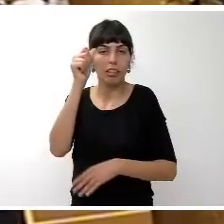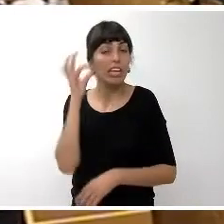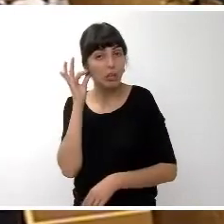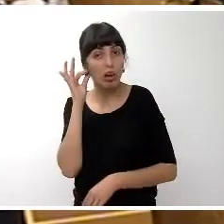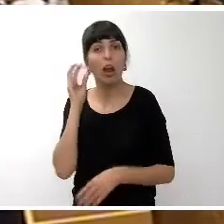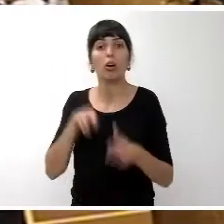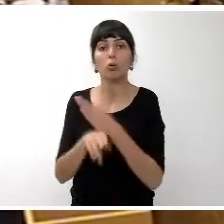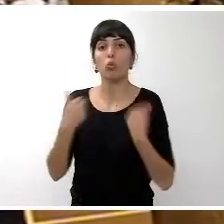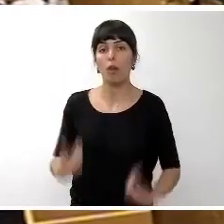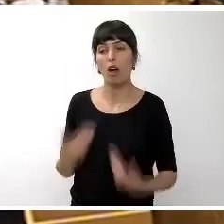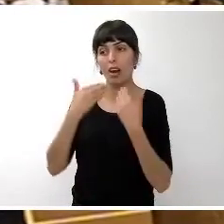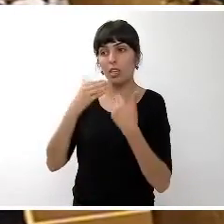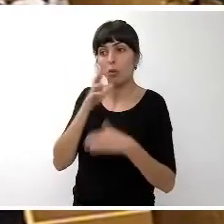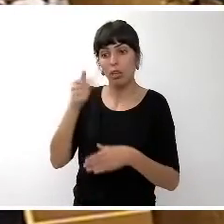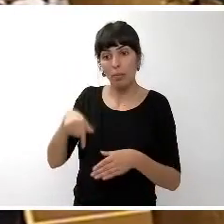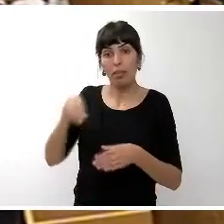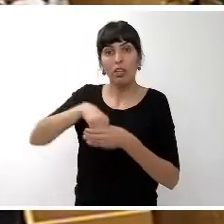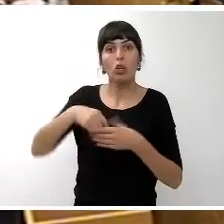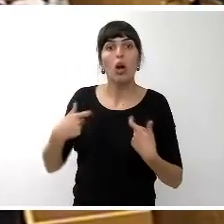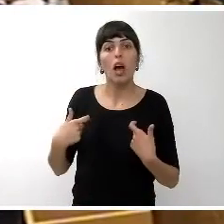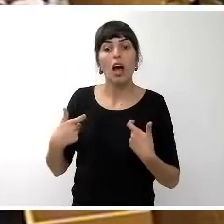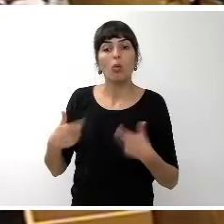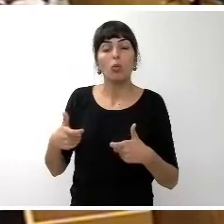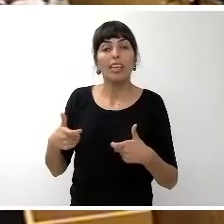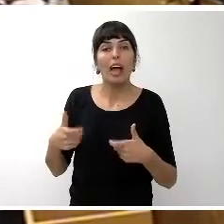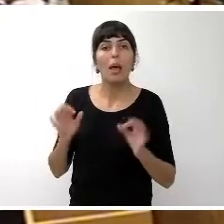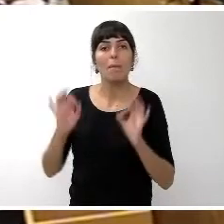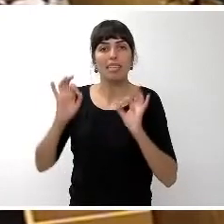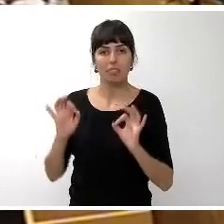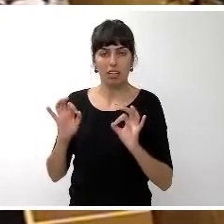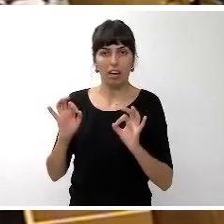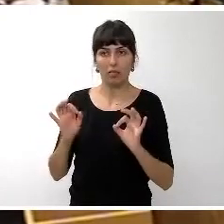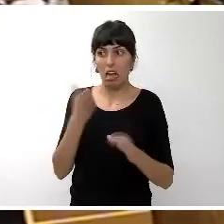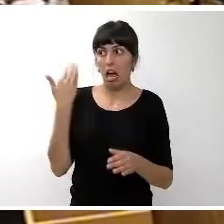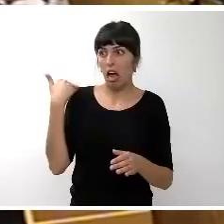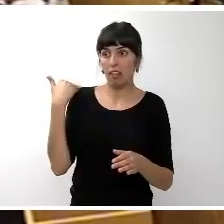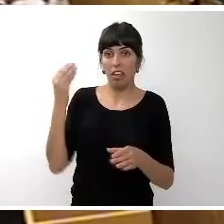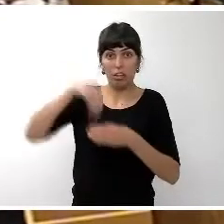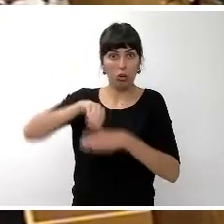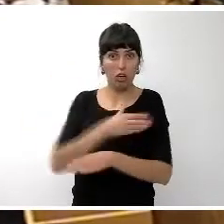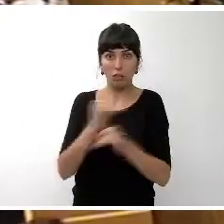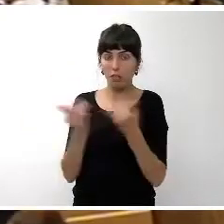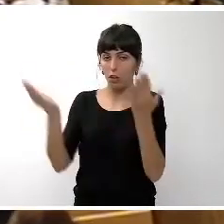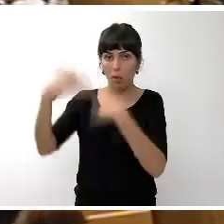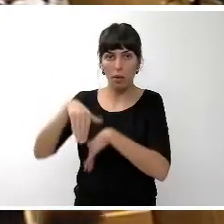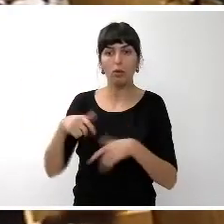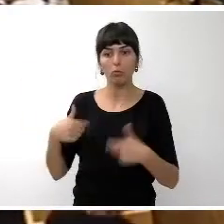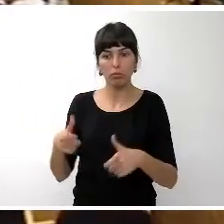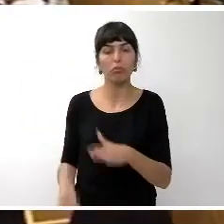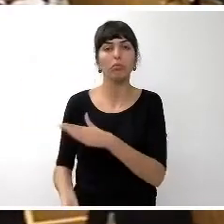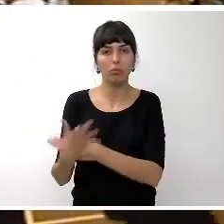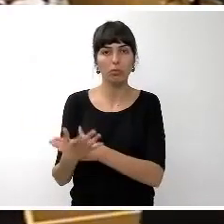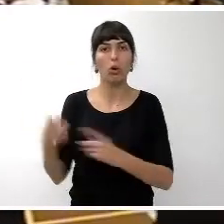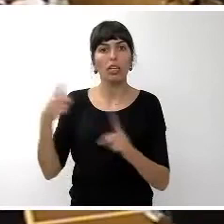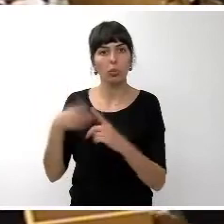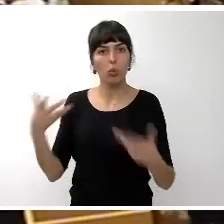específica de desarrollo de acciones sostenibles una unidad que hasta el momento no existía en el propio Cabildo Insular de Tenerife para fomentar